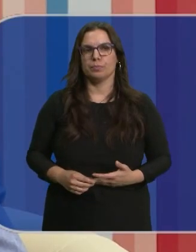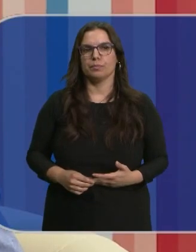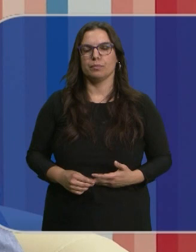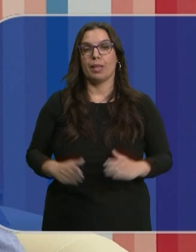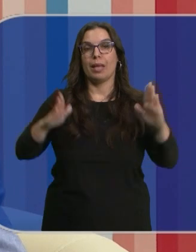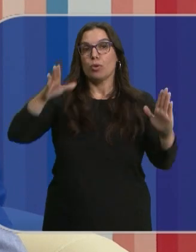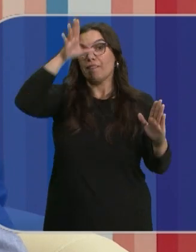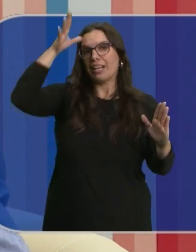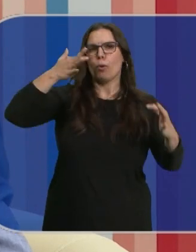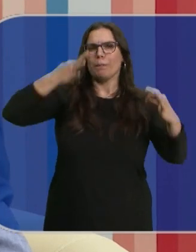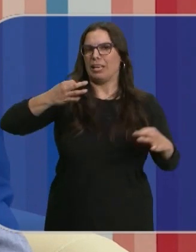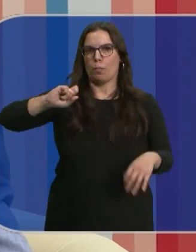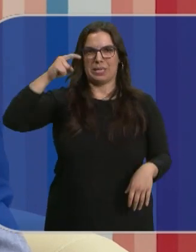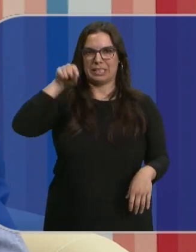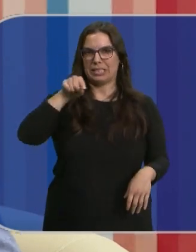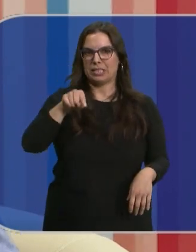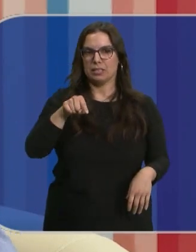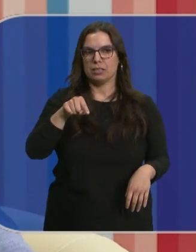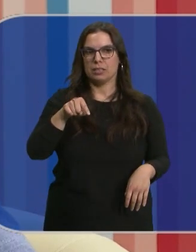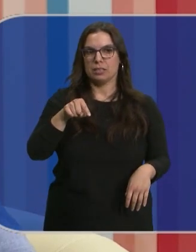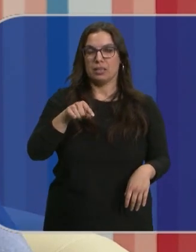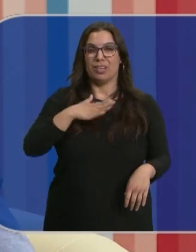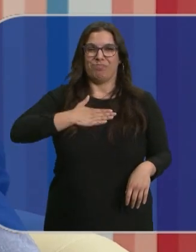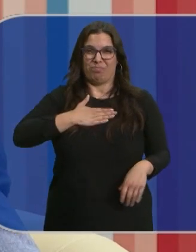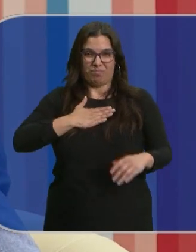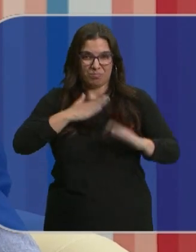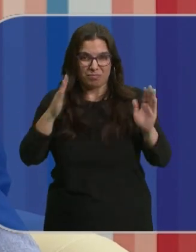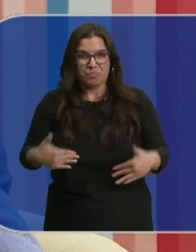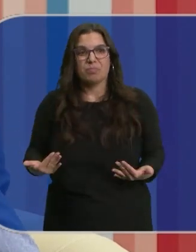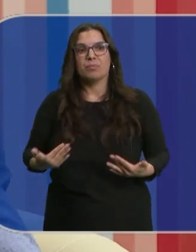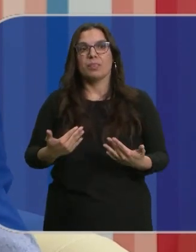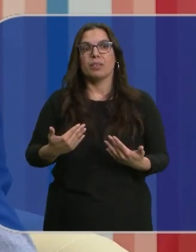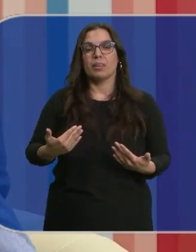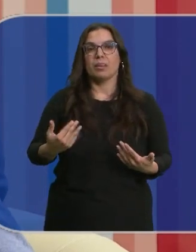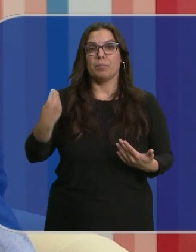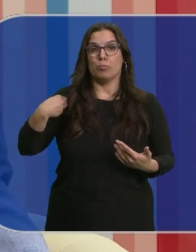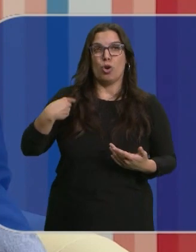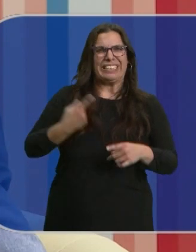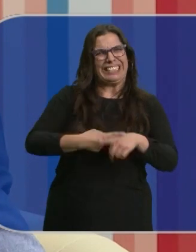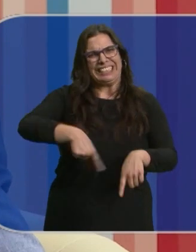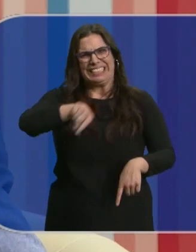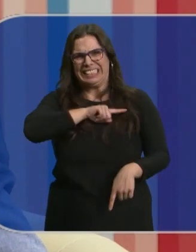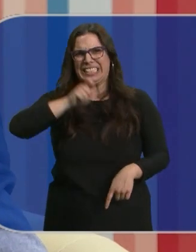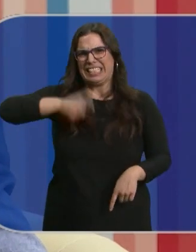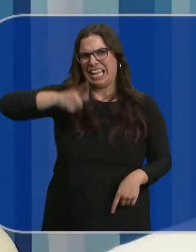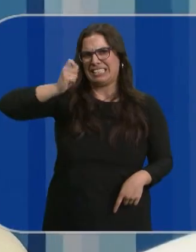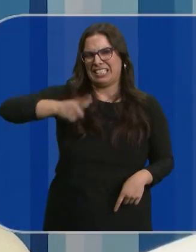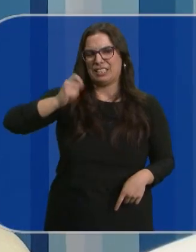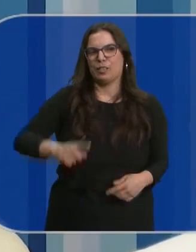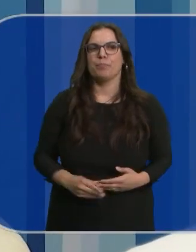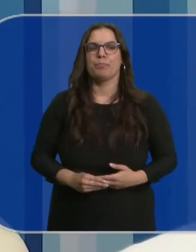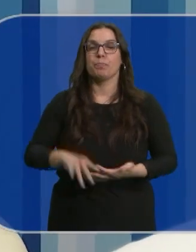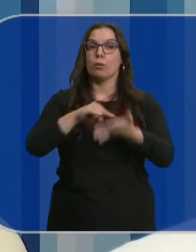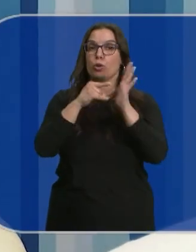El verano es la estación más peligrosa, la más inconfortable, en la que los fenómenos extremos ocurren de forma más frecuente.